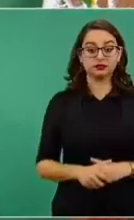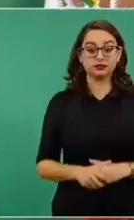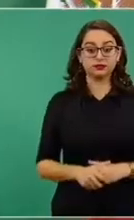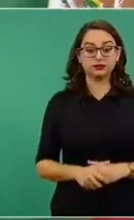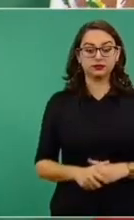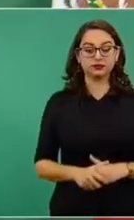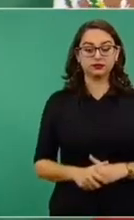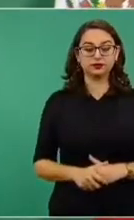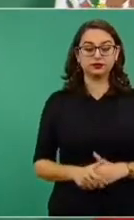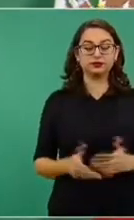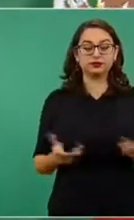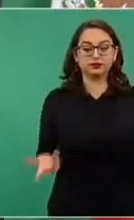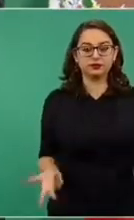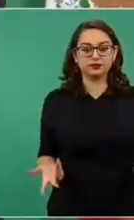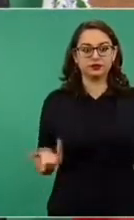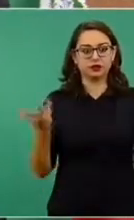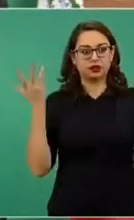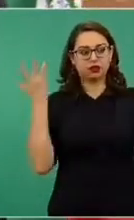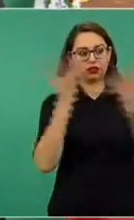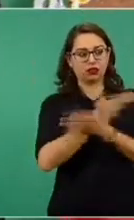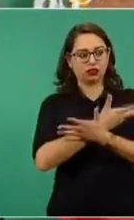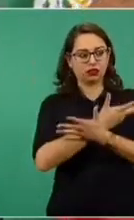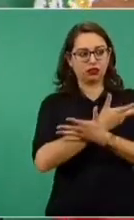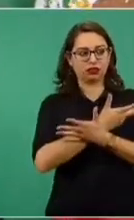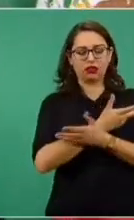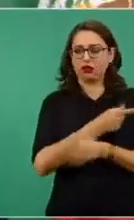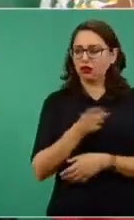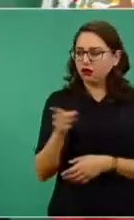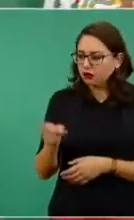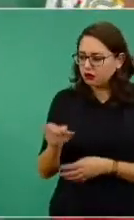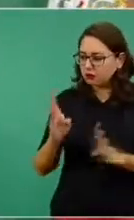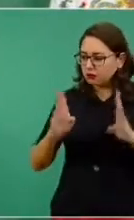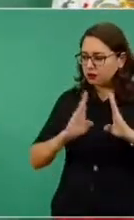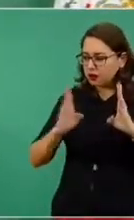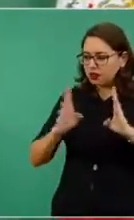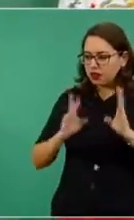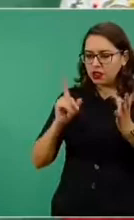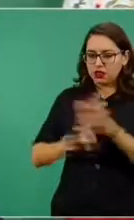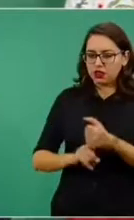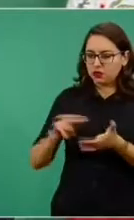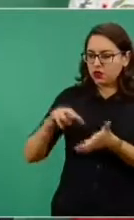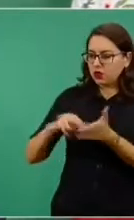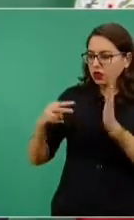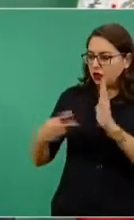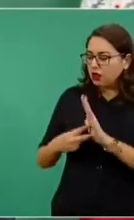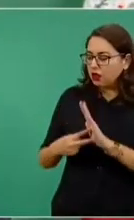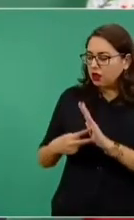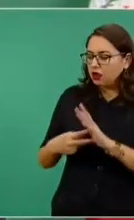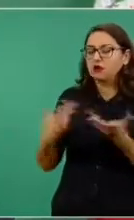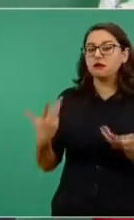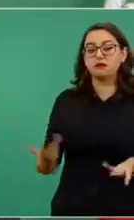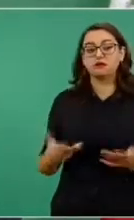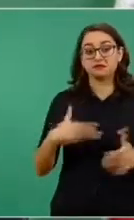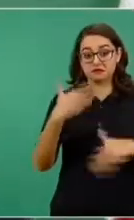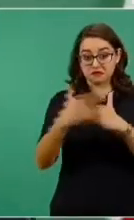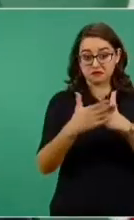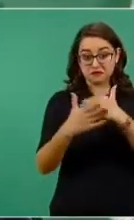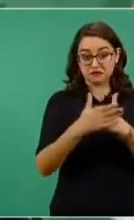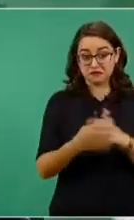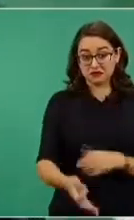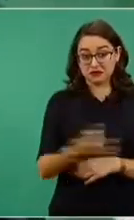Entonces, nos encontramos con los ingenieros militares, ya vamos a tener el aeropuerto el 21 de marzo,